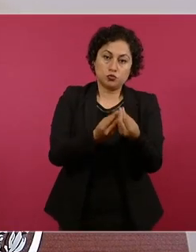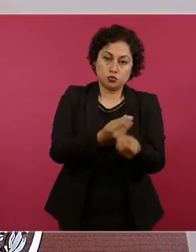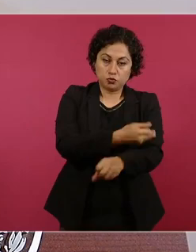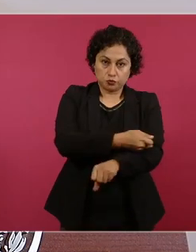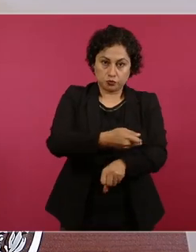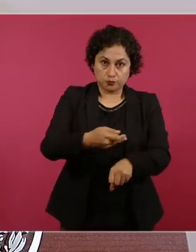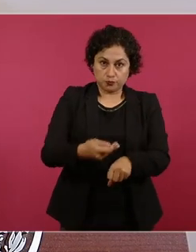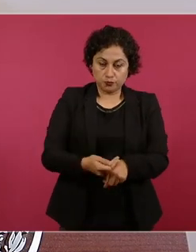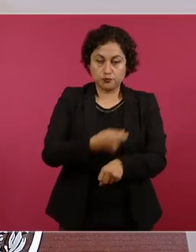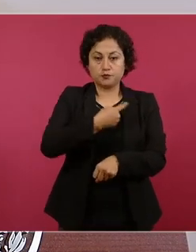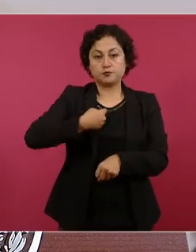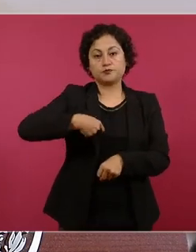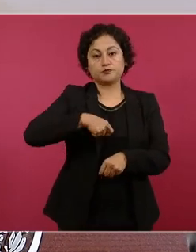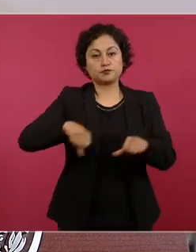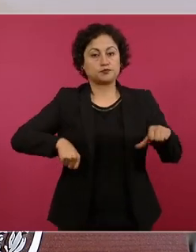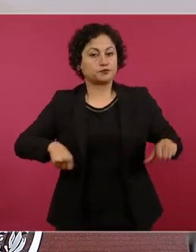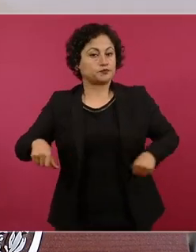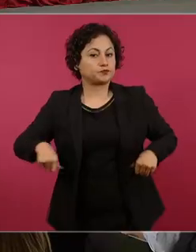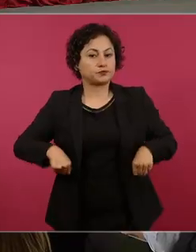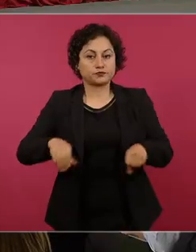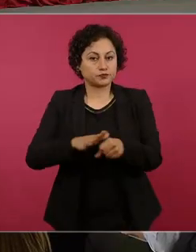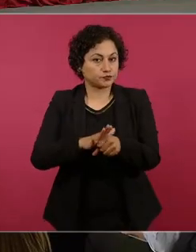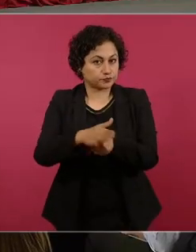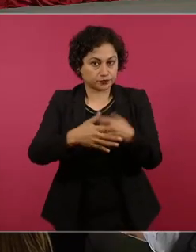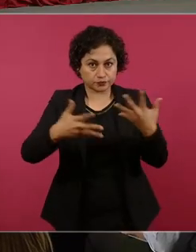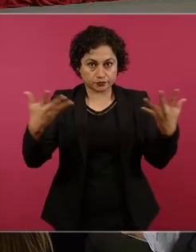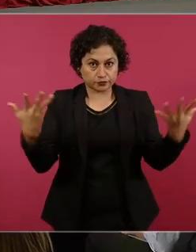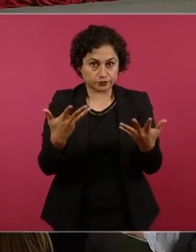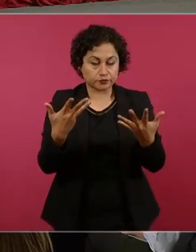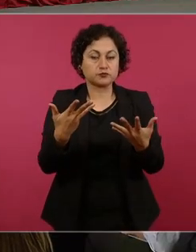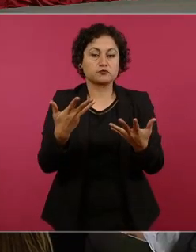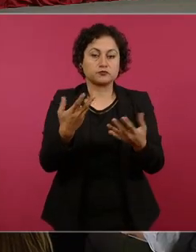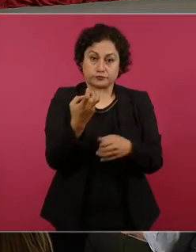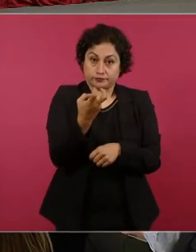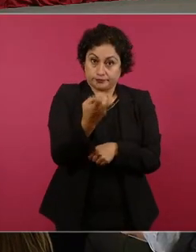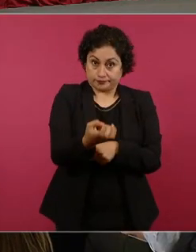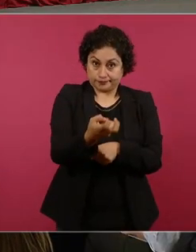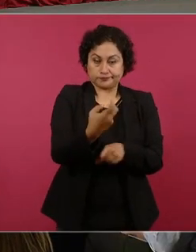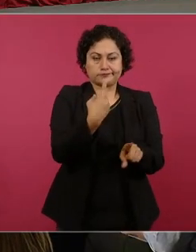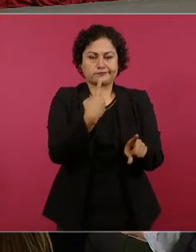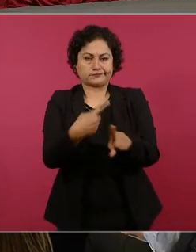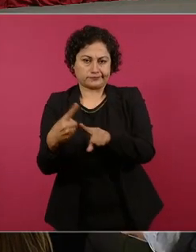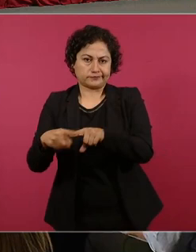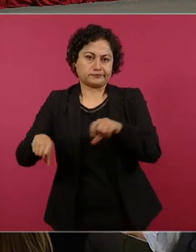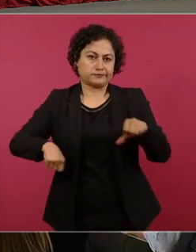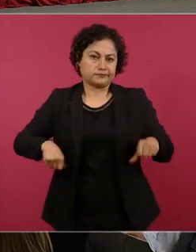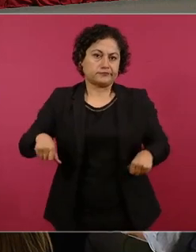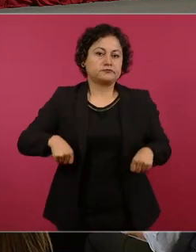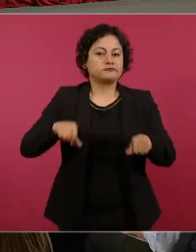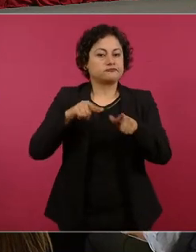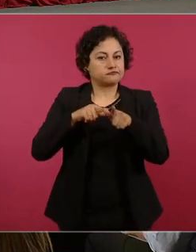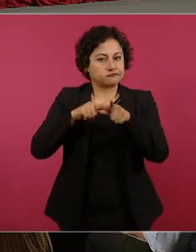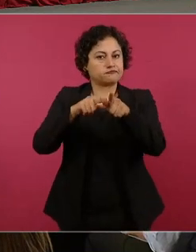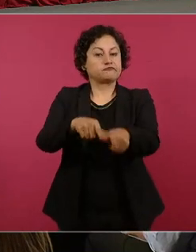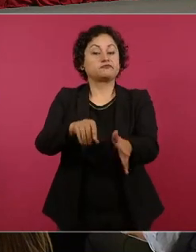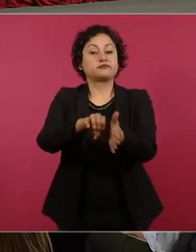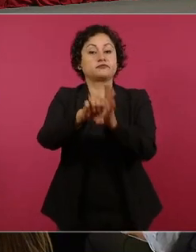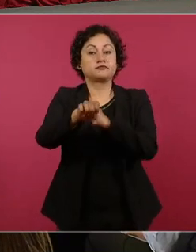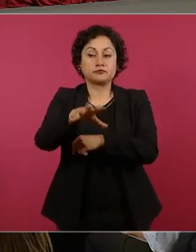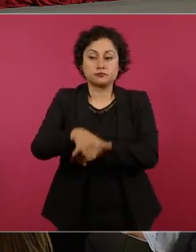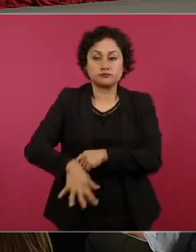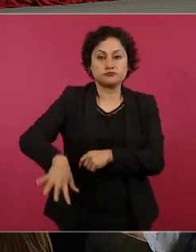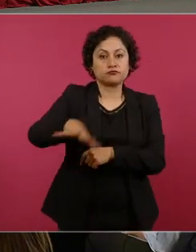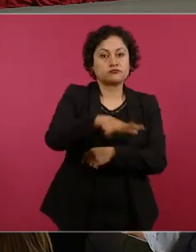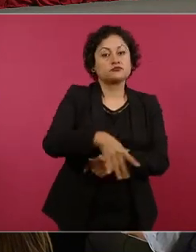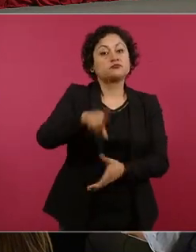reuniones con los familiares, se va a continuar la búsqueda en la mar, va a ser tanto en la mar